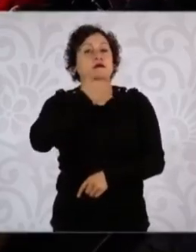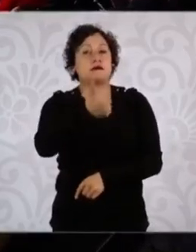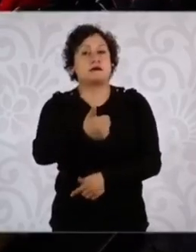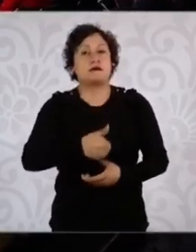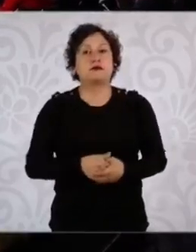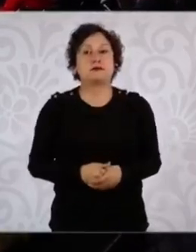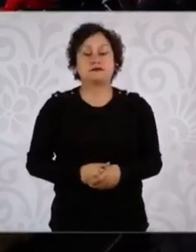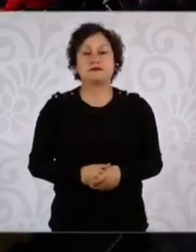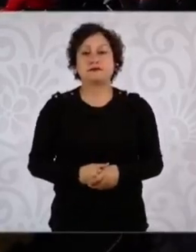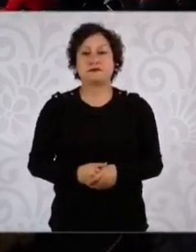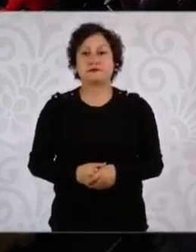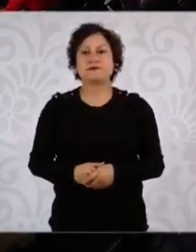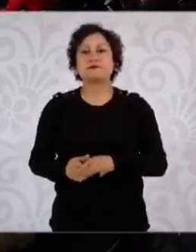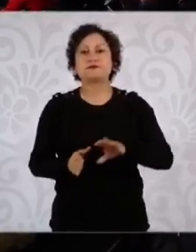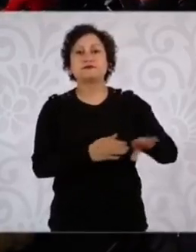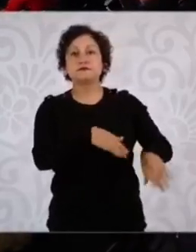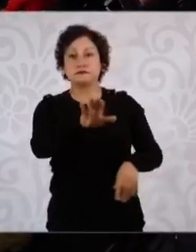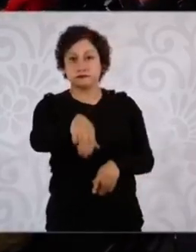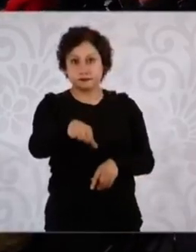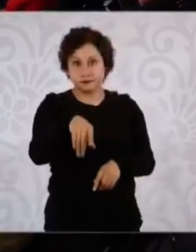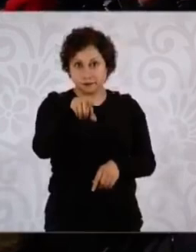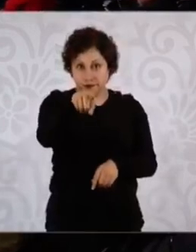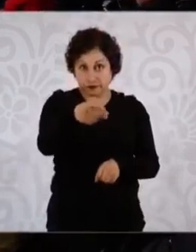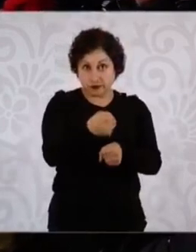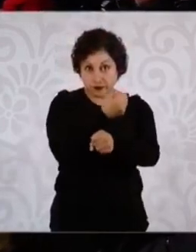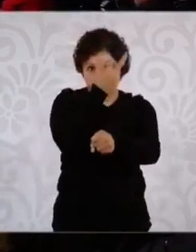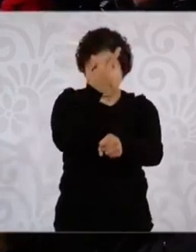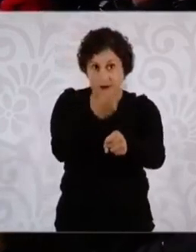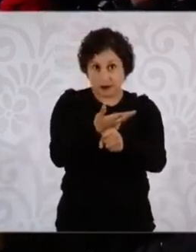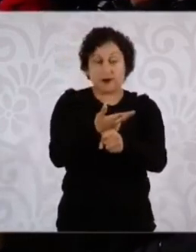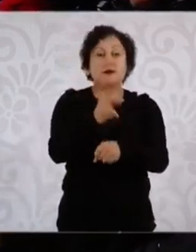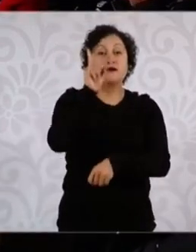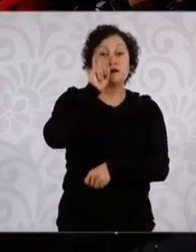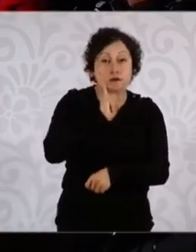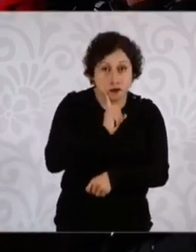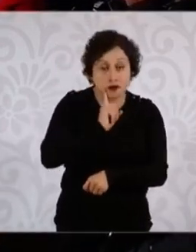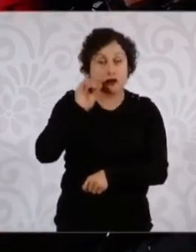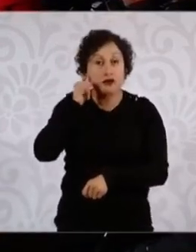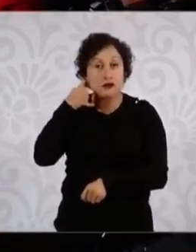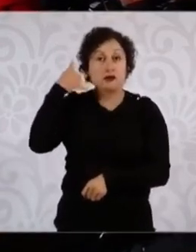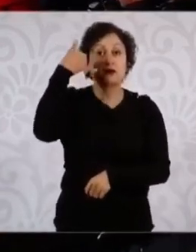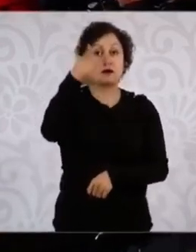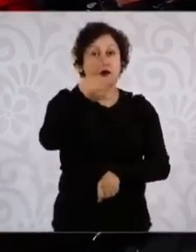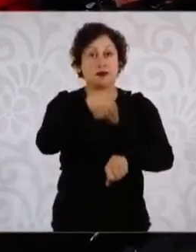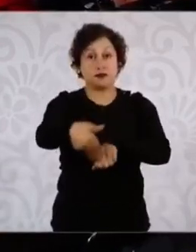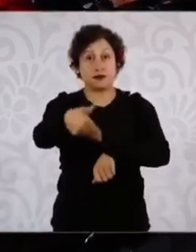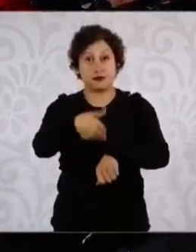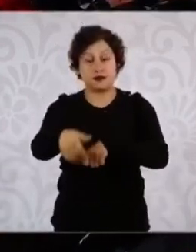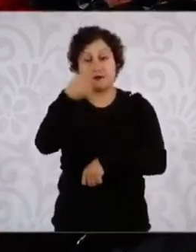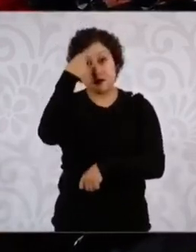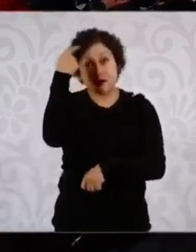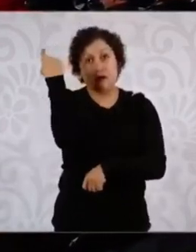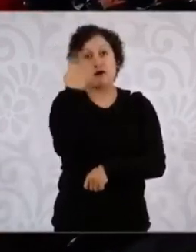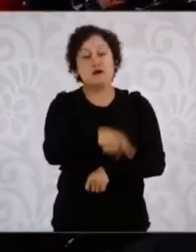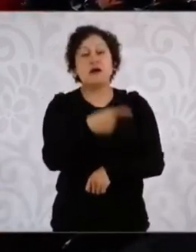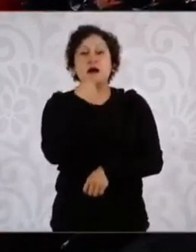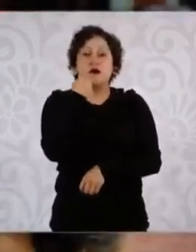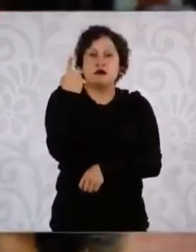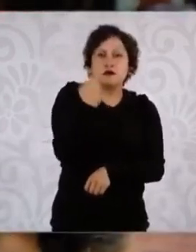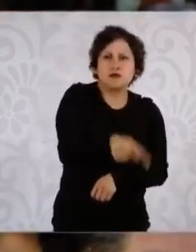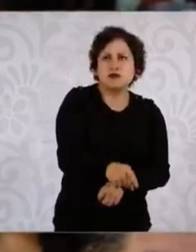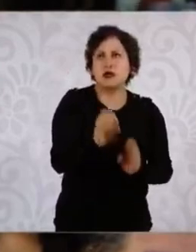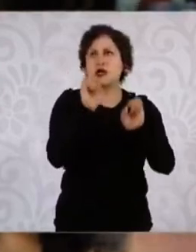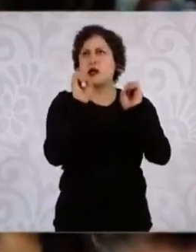¿Habrá un número de teléfono en su nueva Secretaría de las Mujeres donde podrán reportar o denunciar algún tipo de